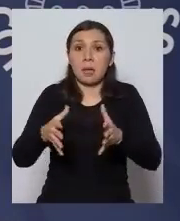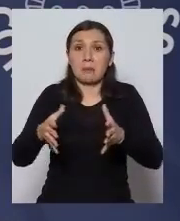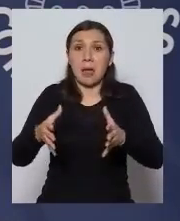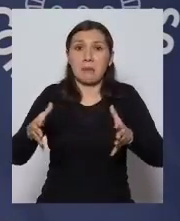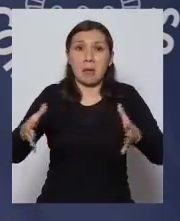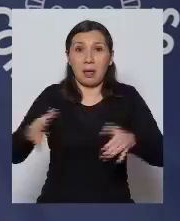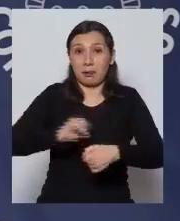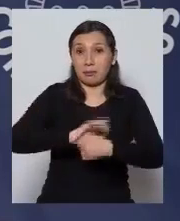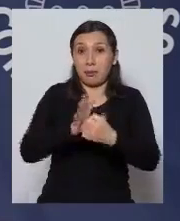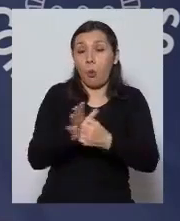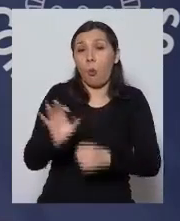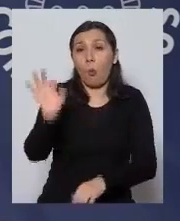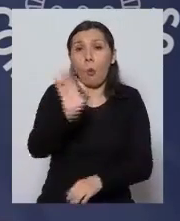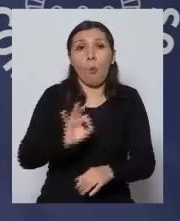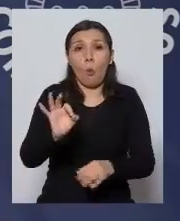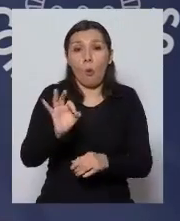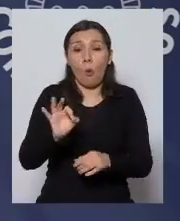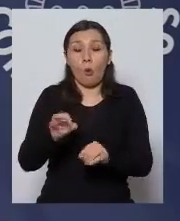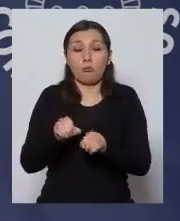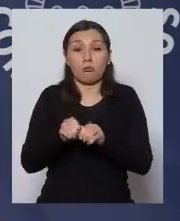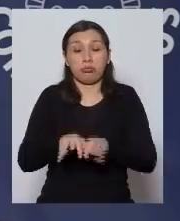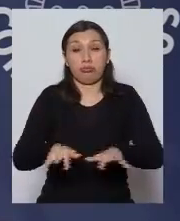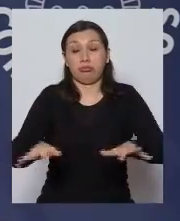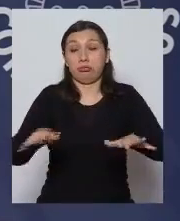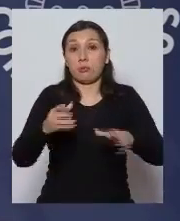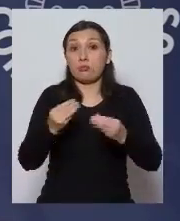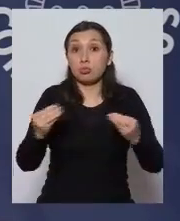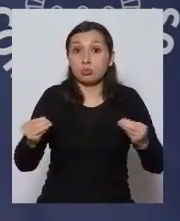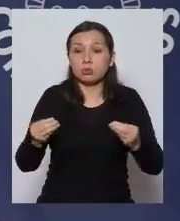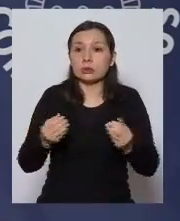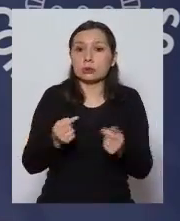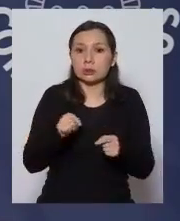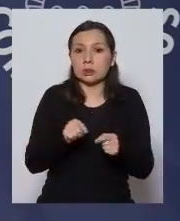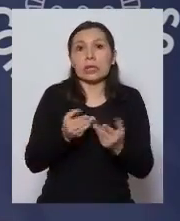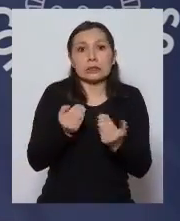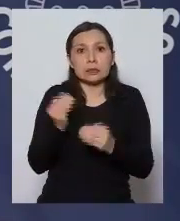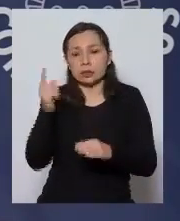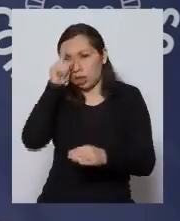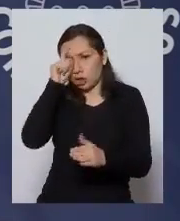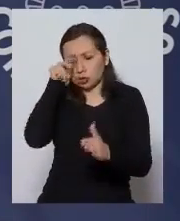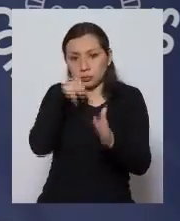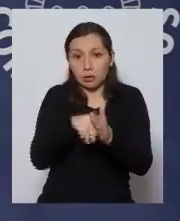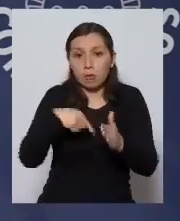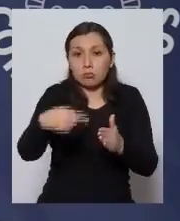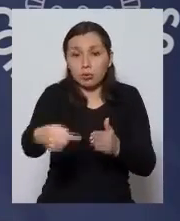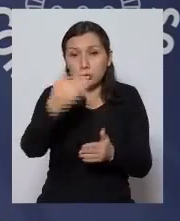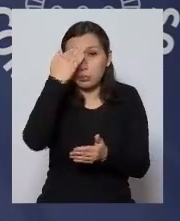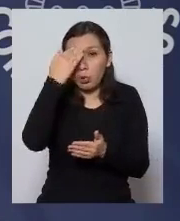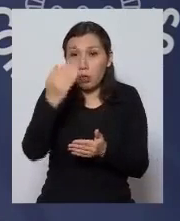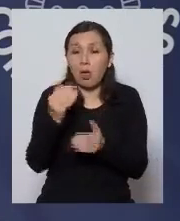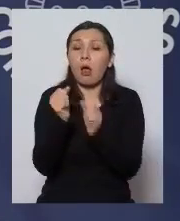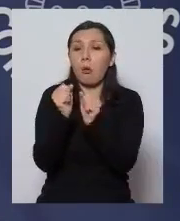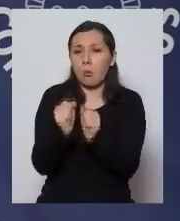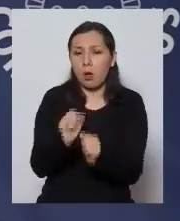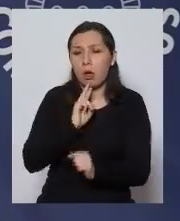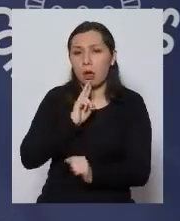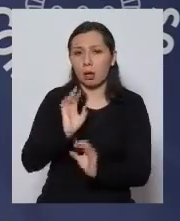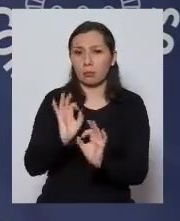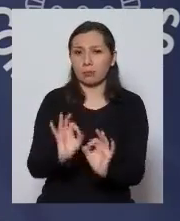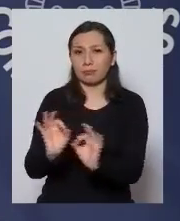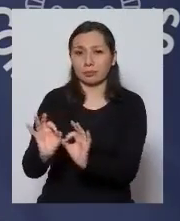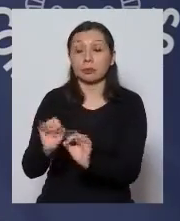de contagios o estos contagios demanden nuevos demanden hospitalización en los próximos días podamos responder